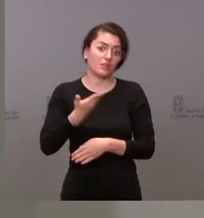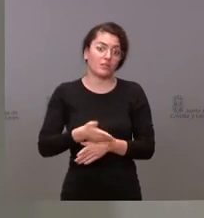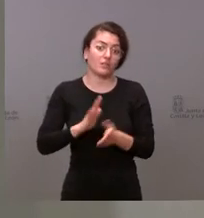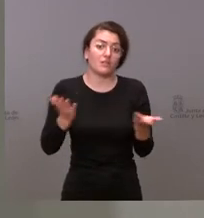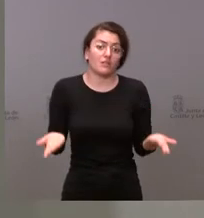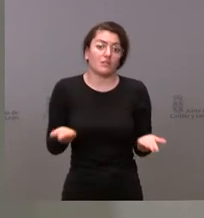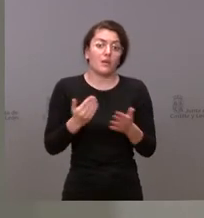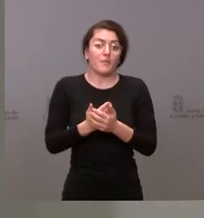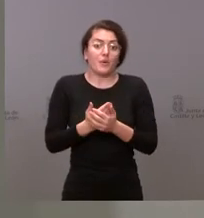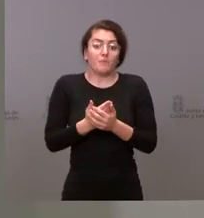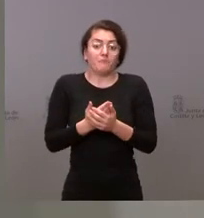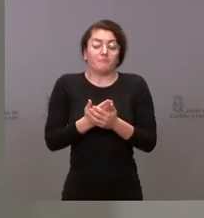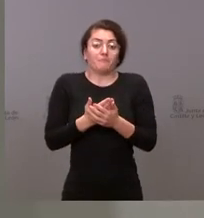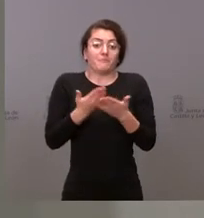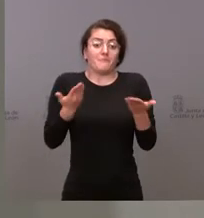desde el punto de vista